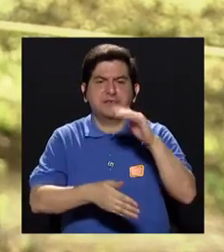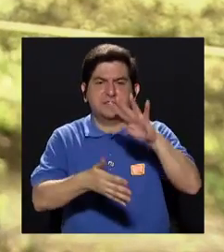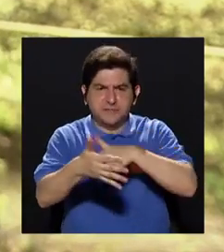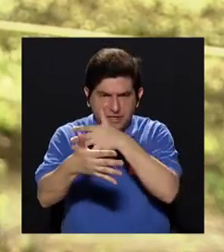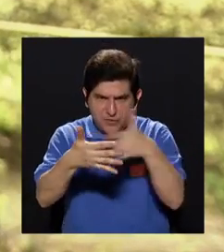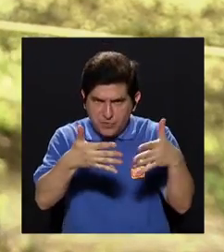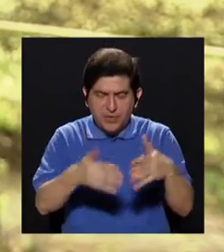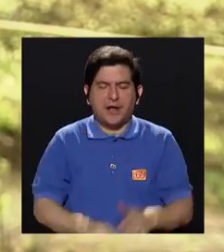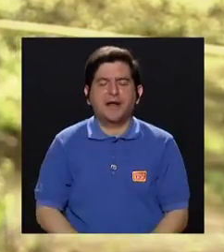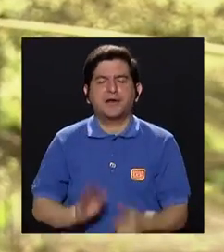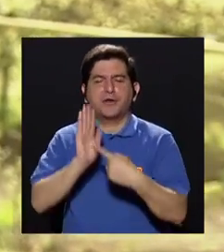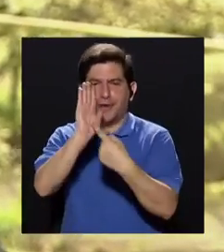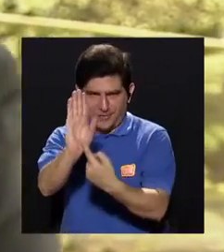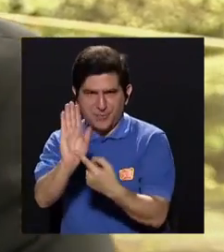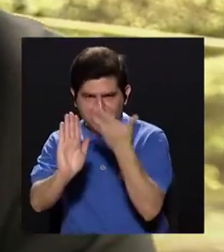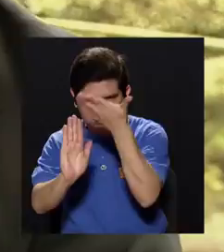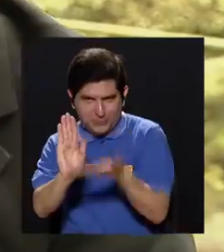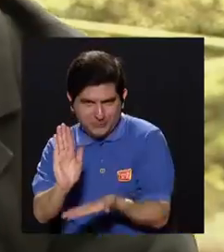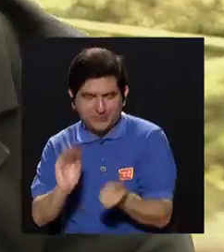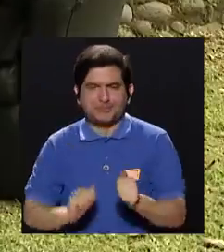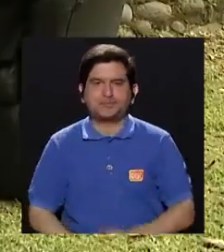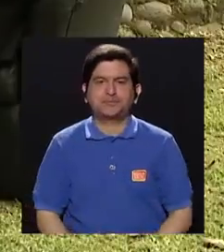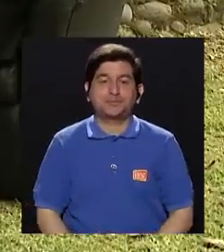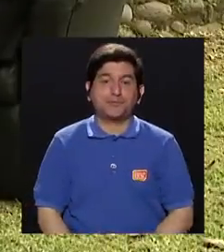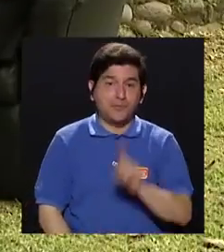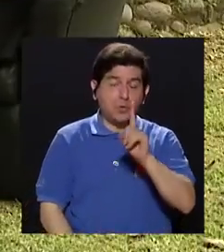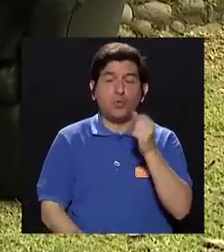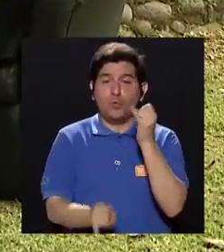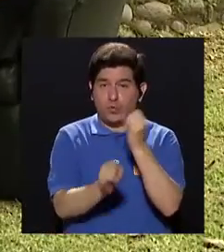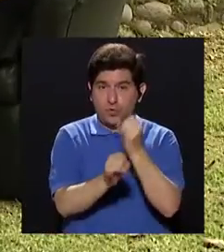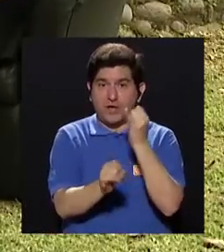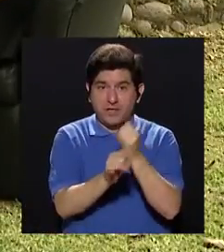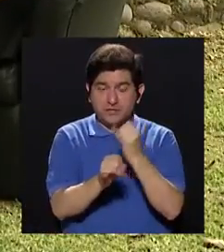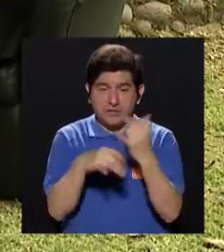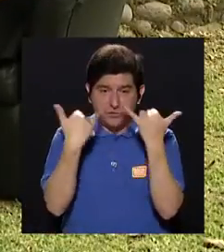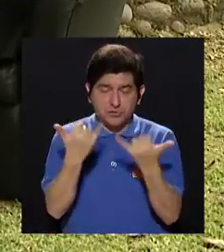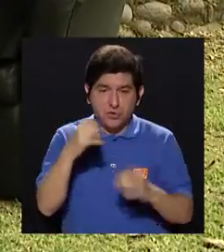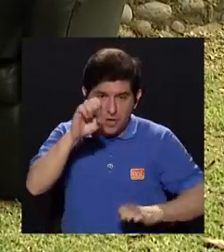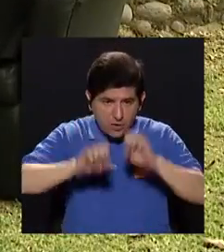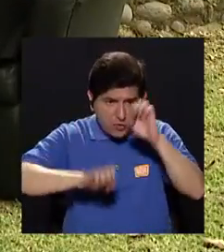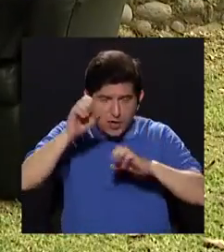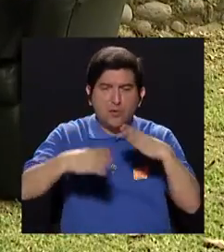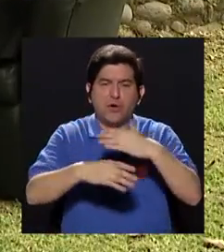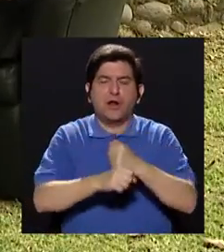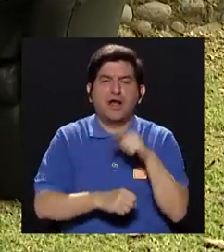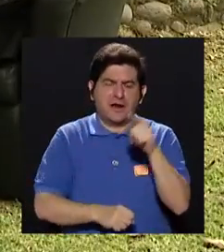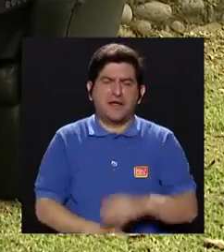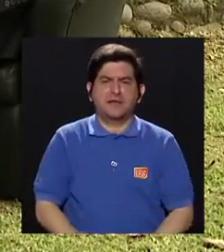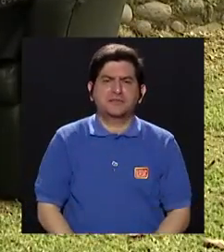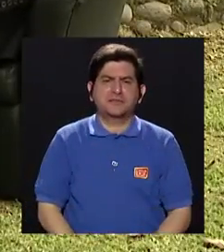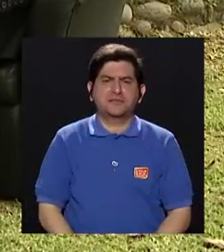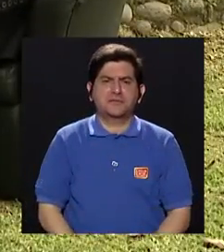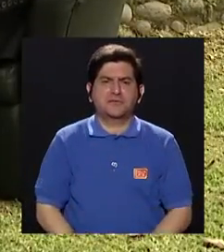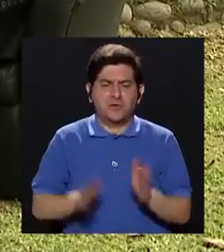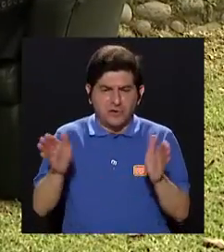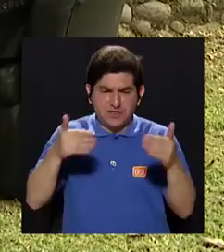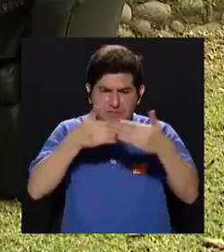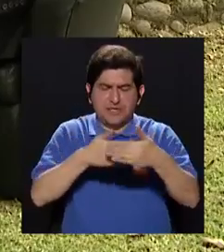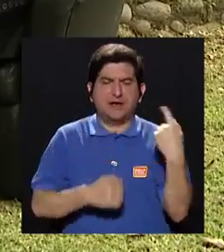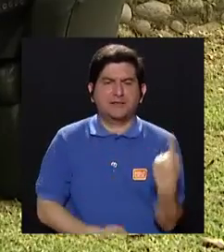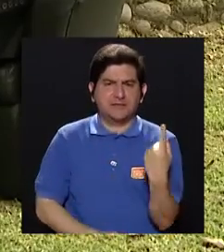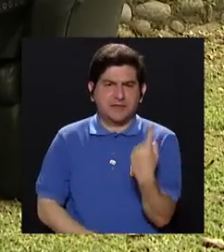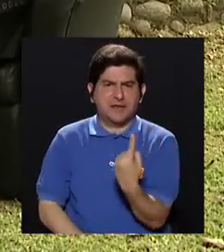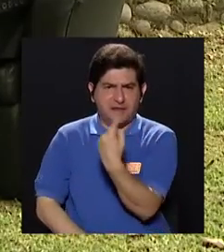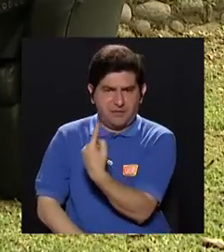ejemplo, les muestro por acá uno de los que la institución está valorando hacer. Estos son cajas donde cada una de